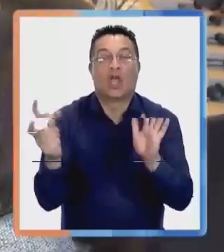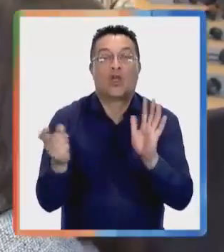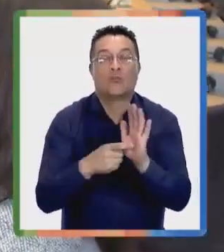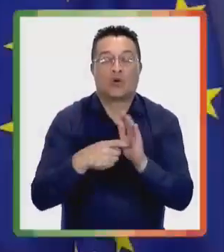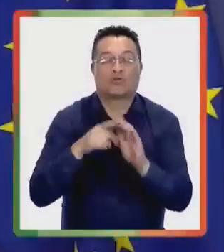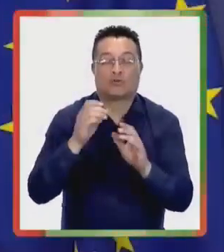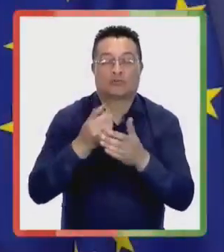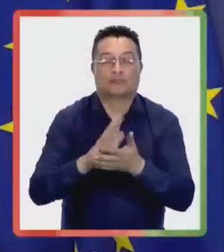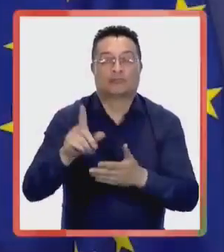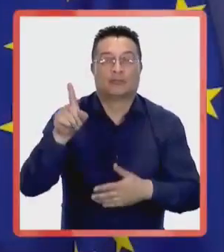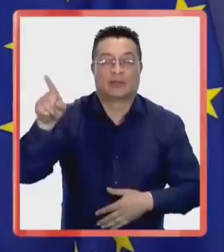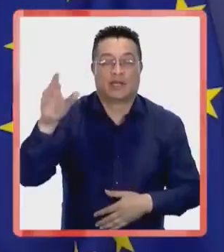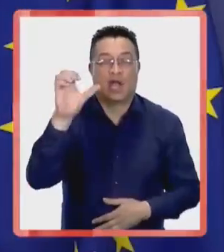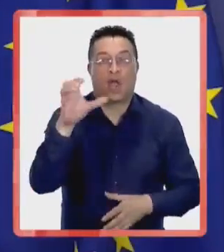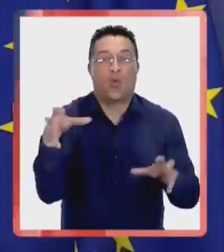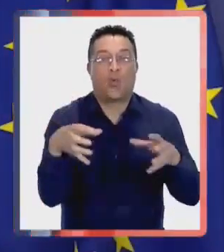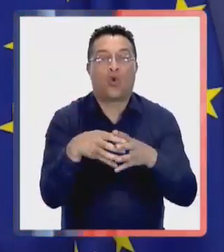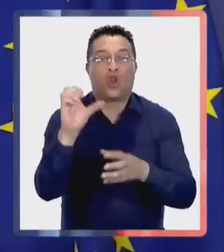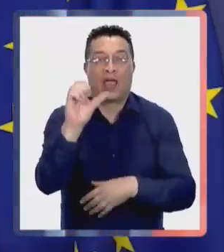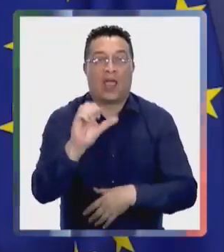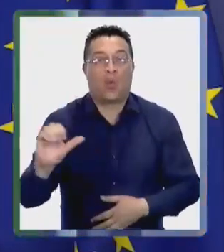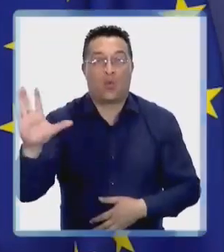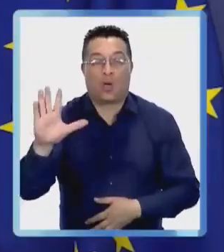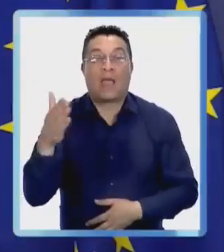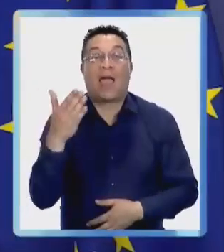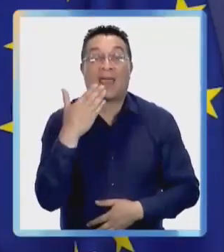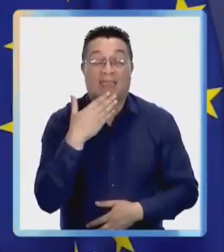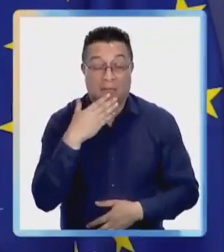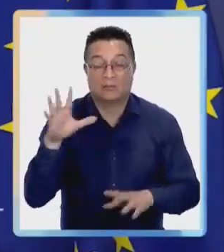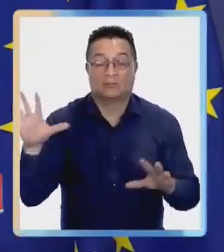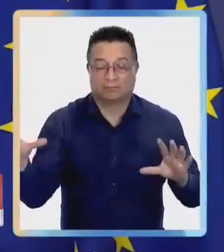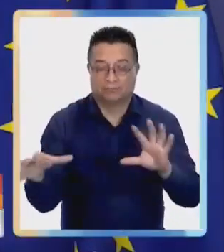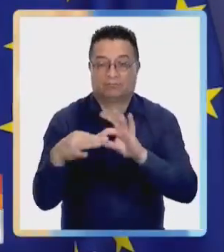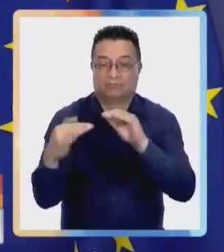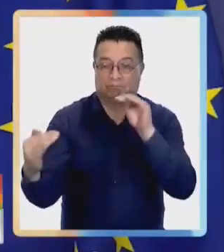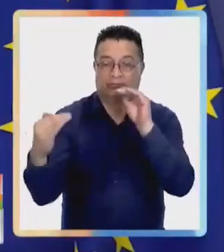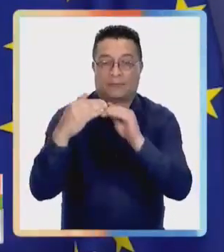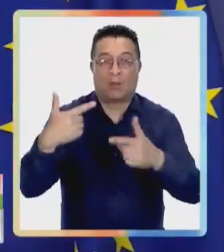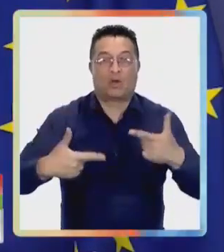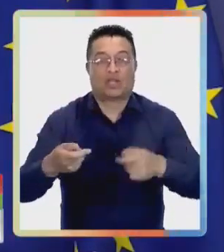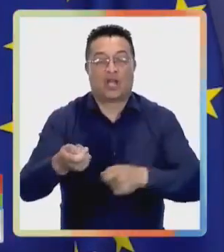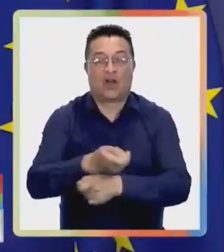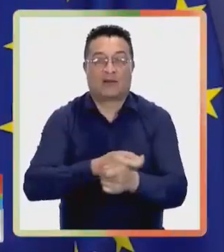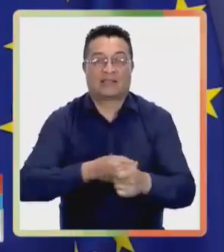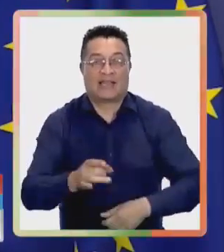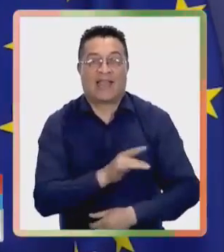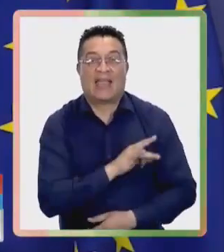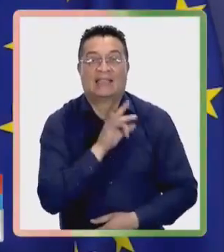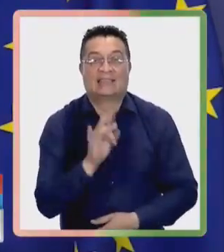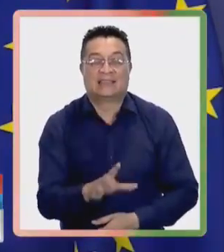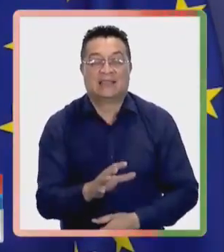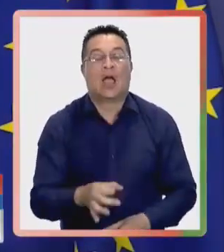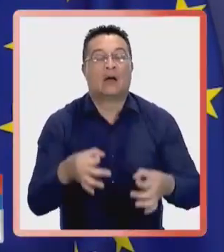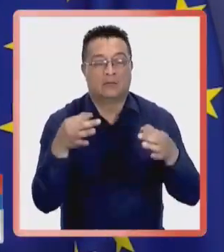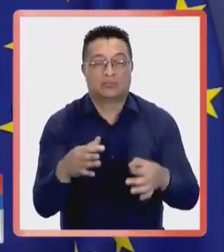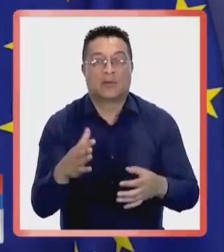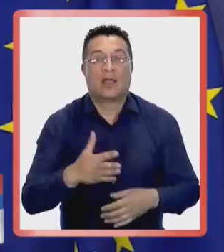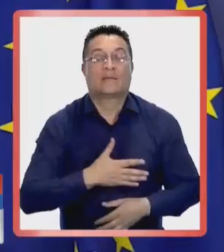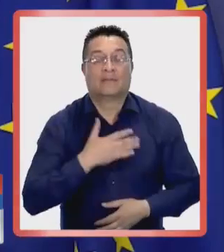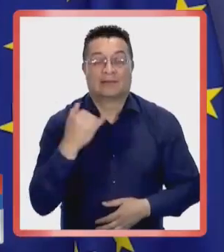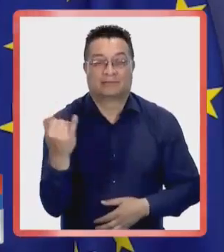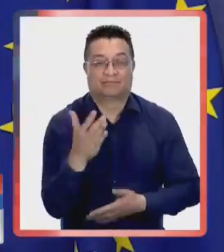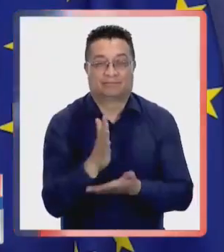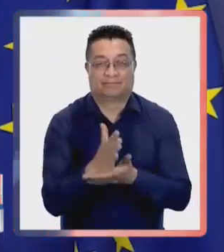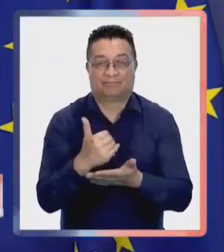% de los productos chilenos podrán ingresar con preferencias arancelarias a la Unión Europea. Asimismo, este instrumento se alinea